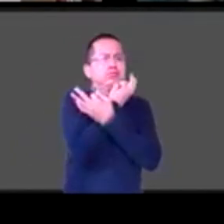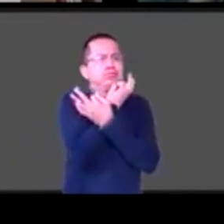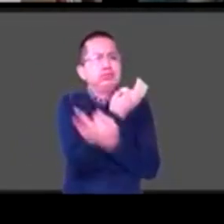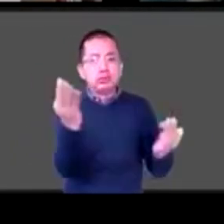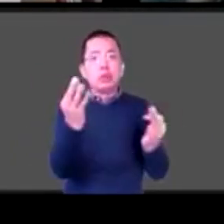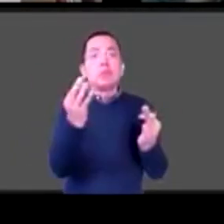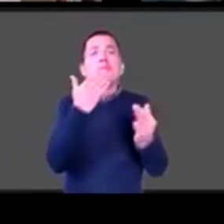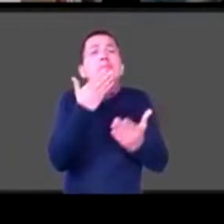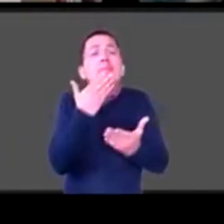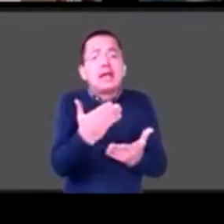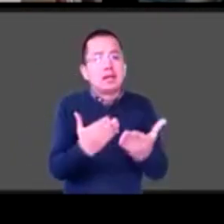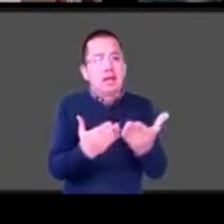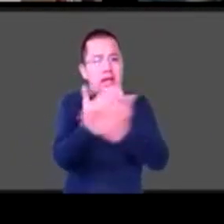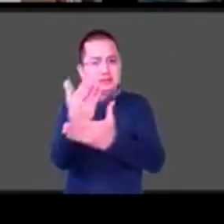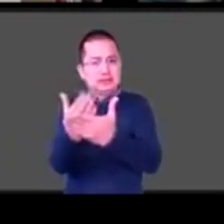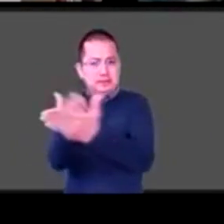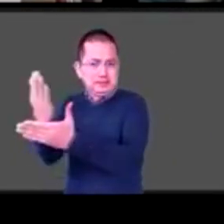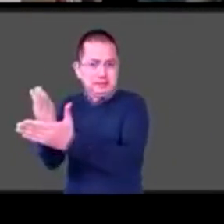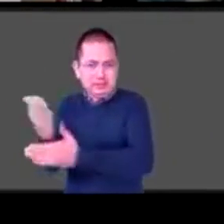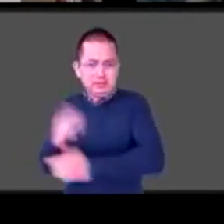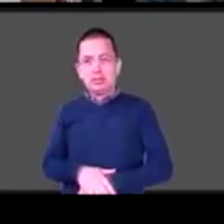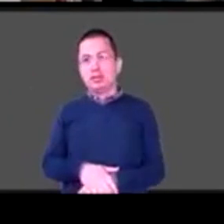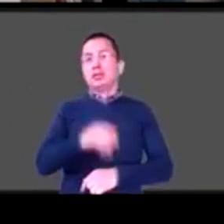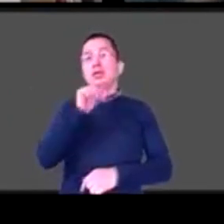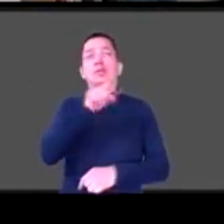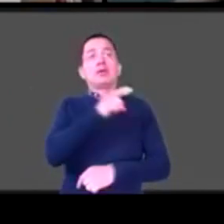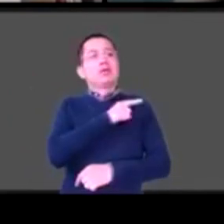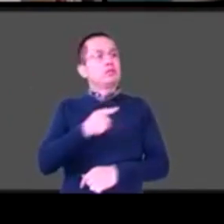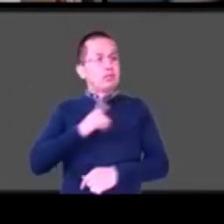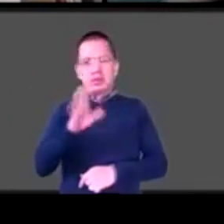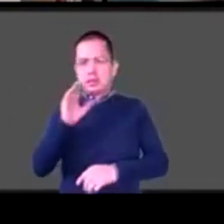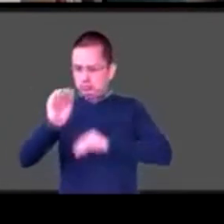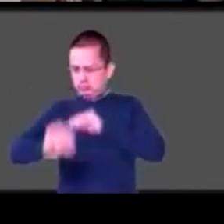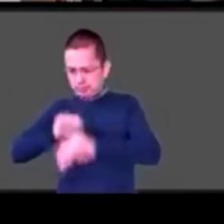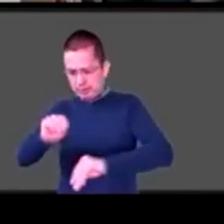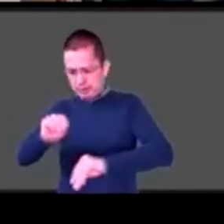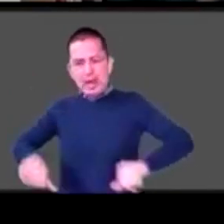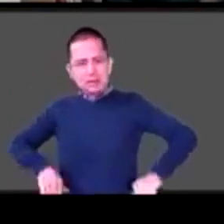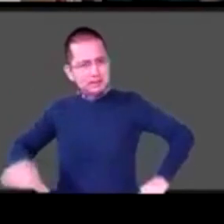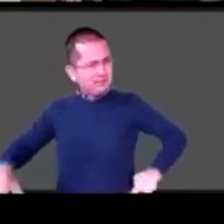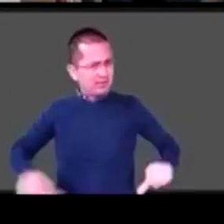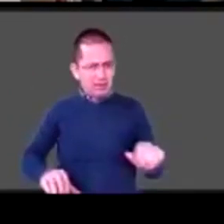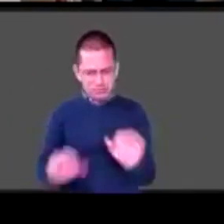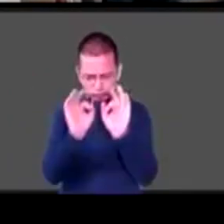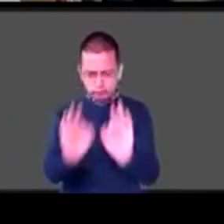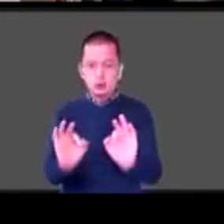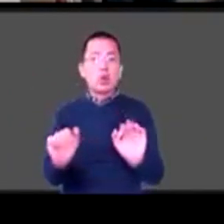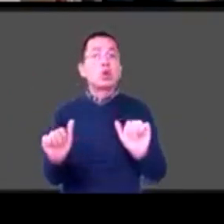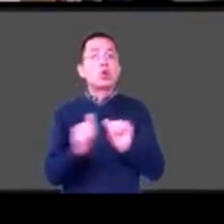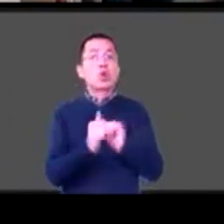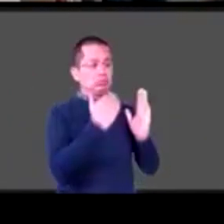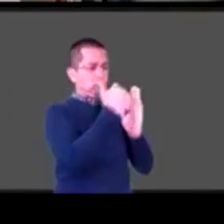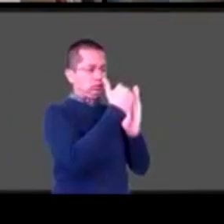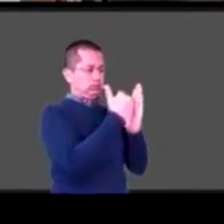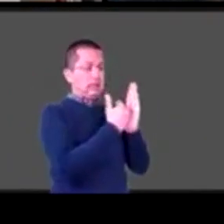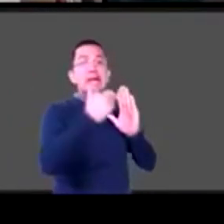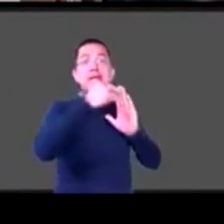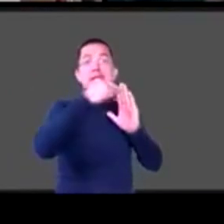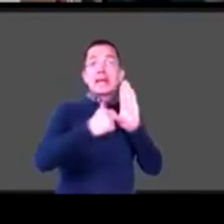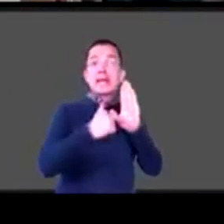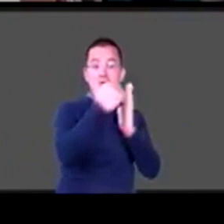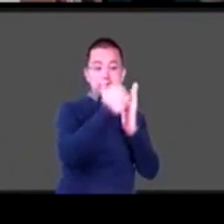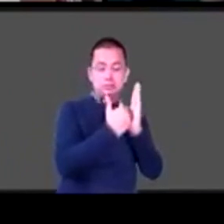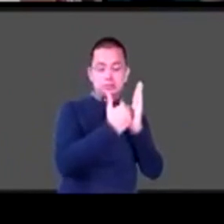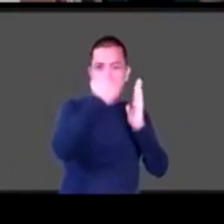se generen acciones y también un protocolo que se aplique a nivel nacional en favor de las